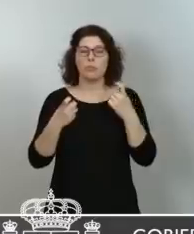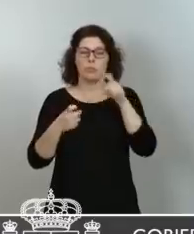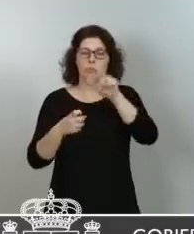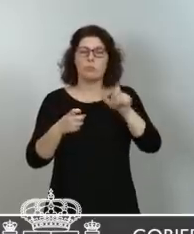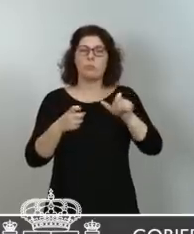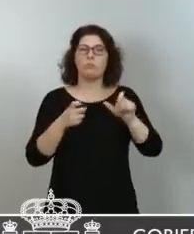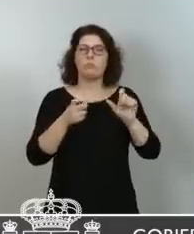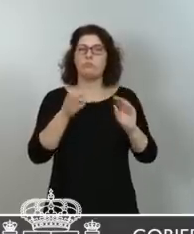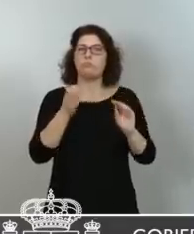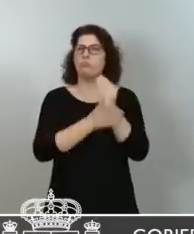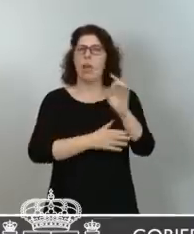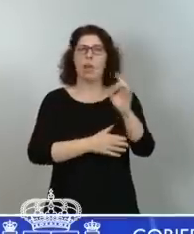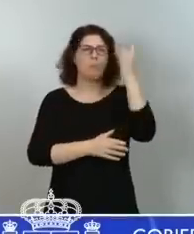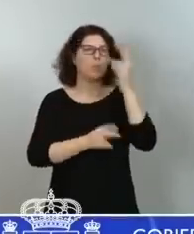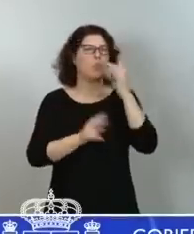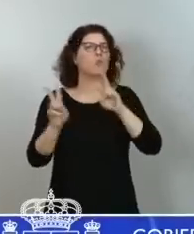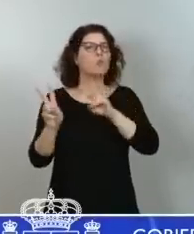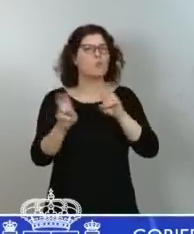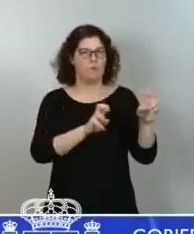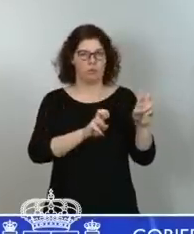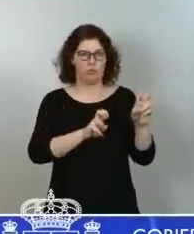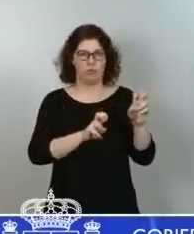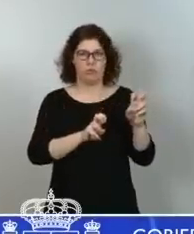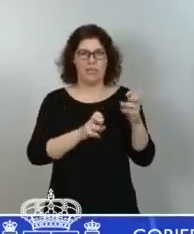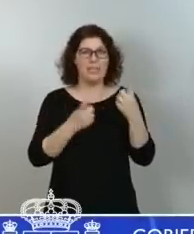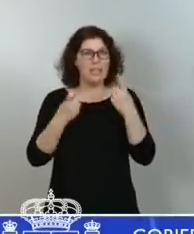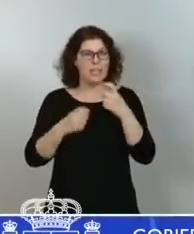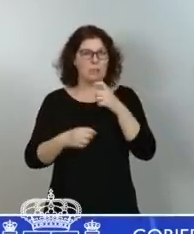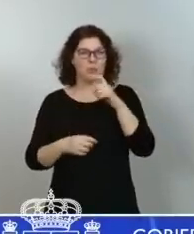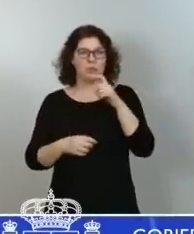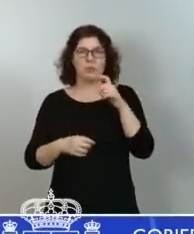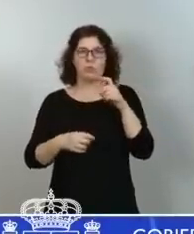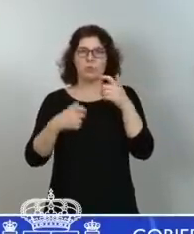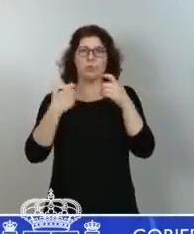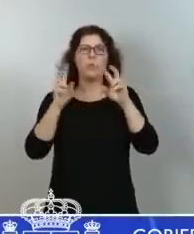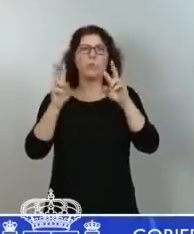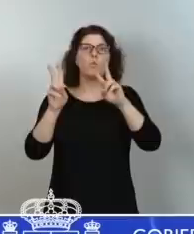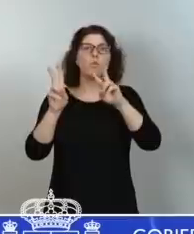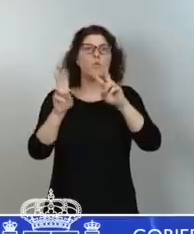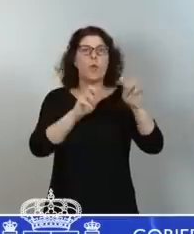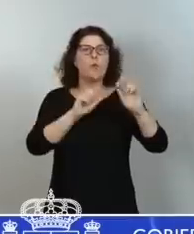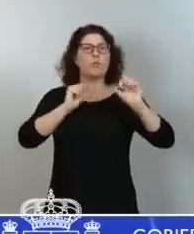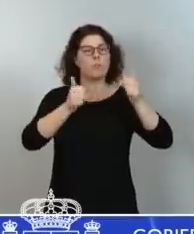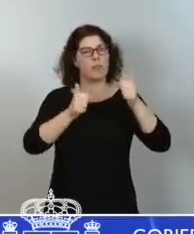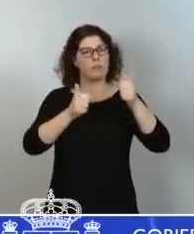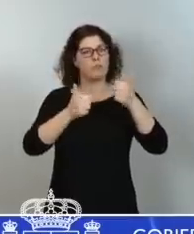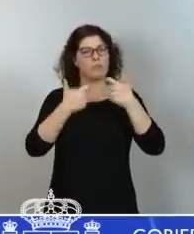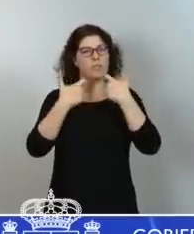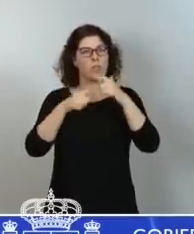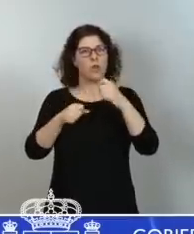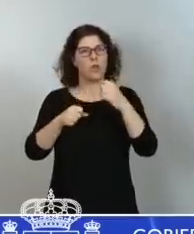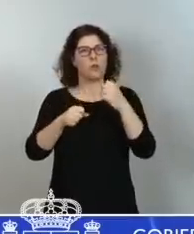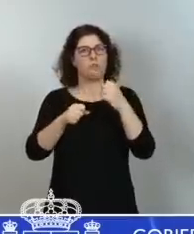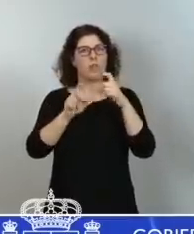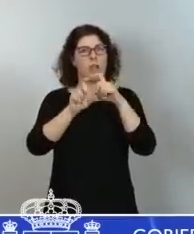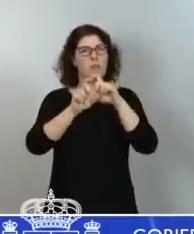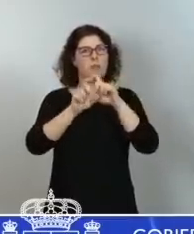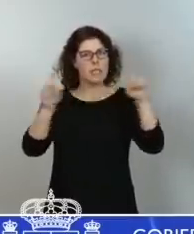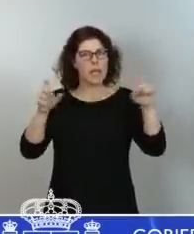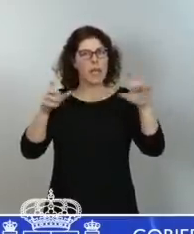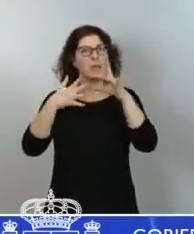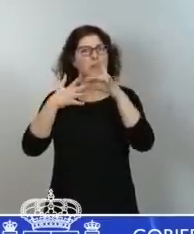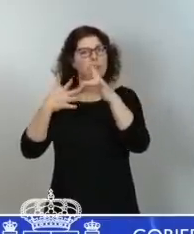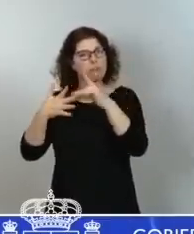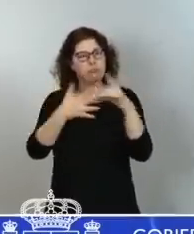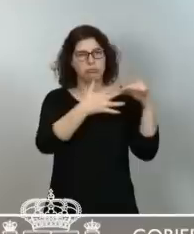emprendedores que asuman el liderazgo de un sector empresarial capaz de construir en su